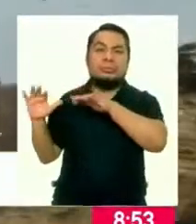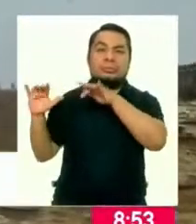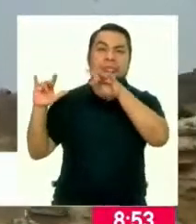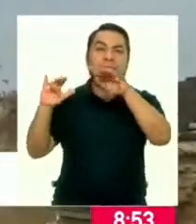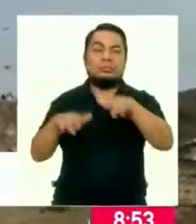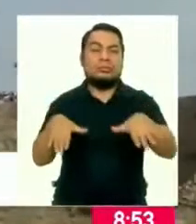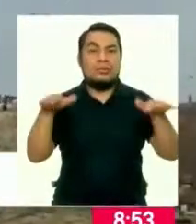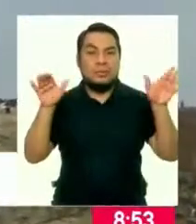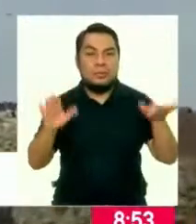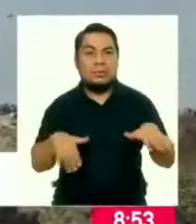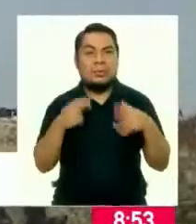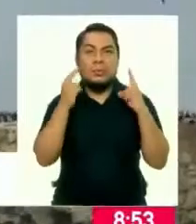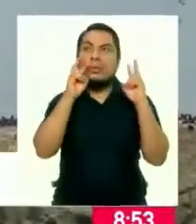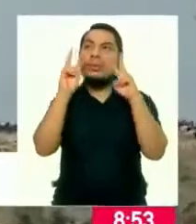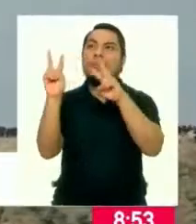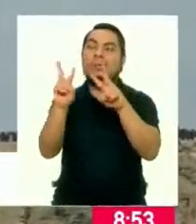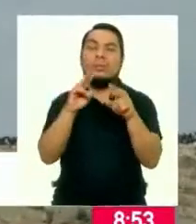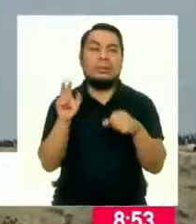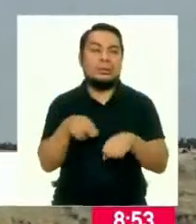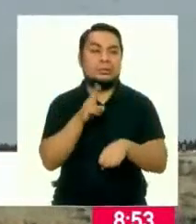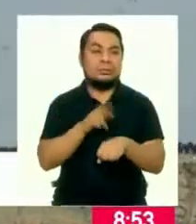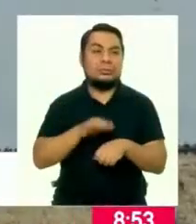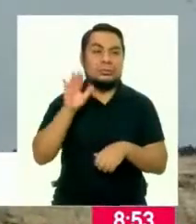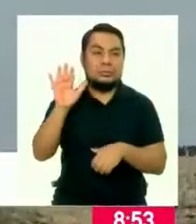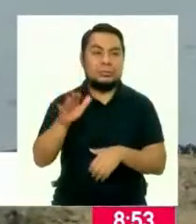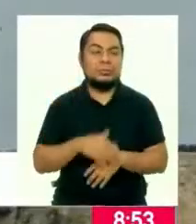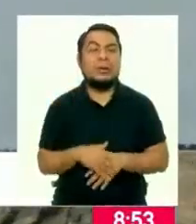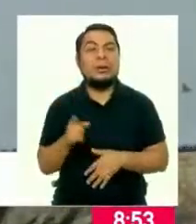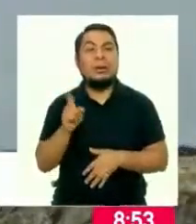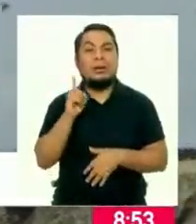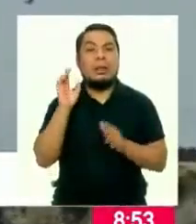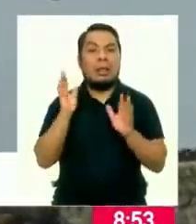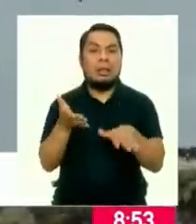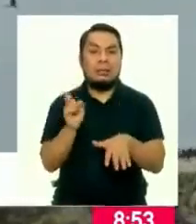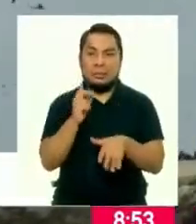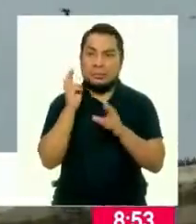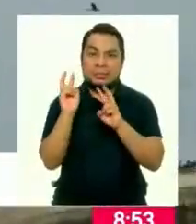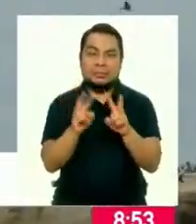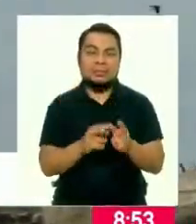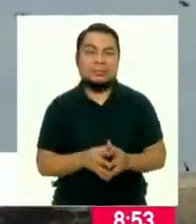impresionante espectáculo de la naturaleza que no debe dejar pasar.